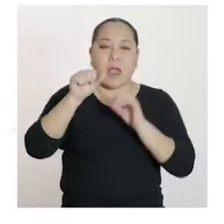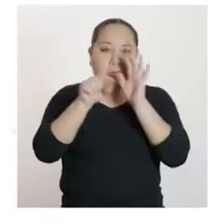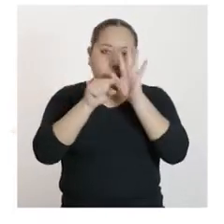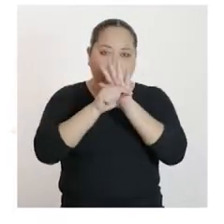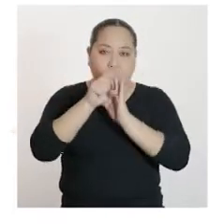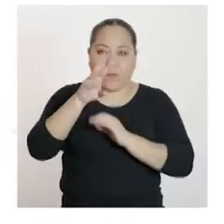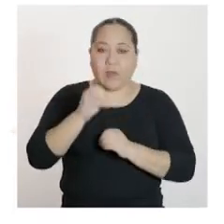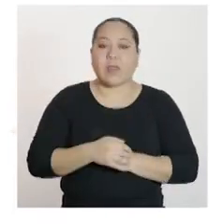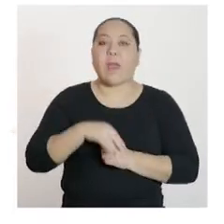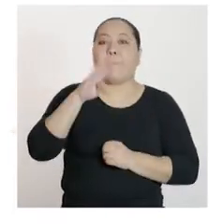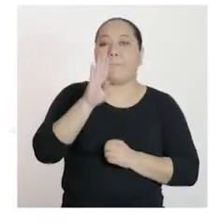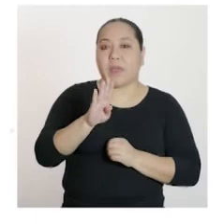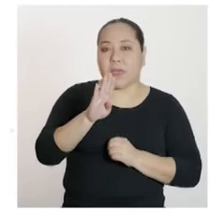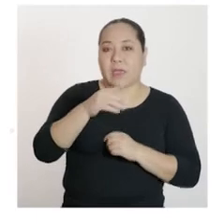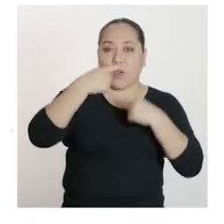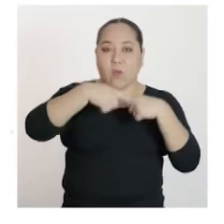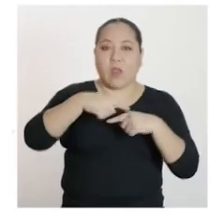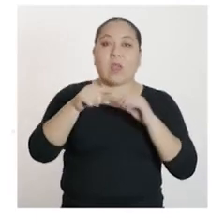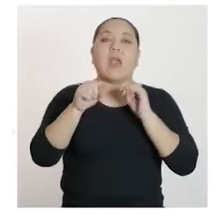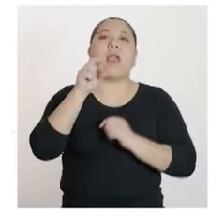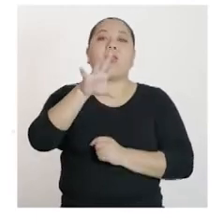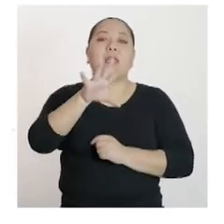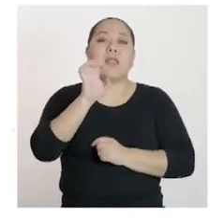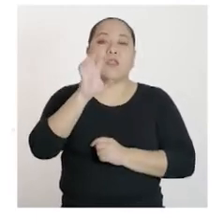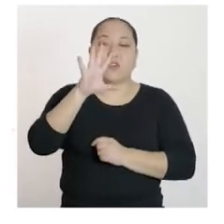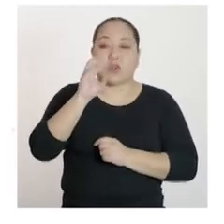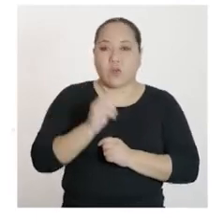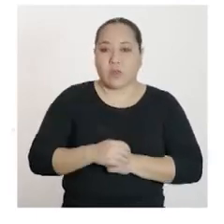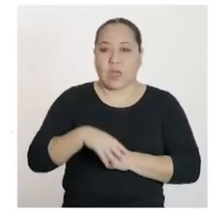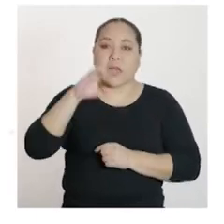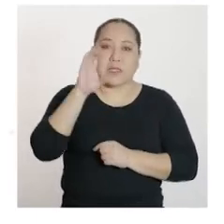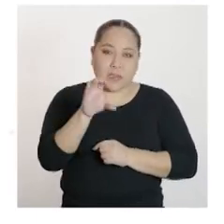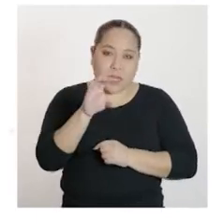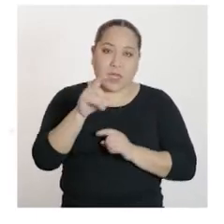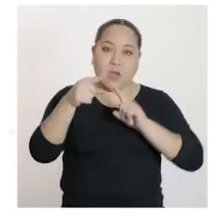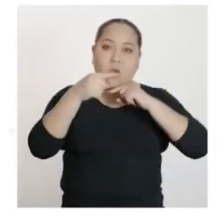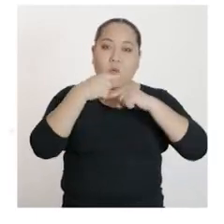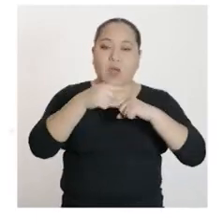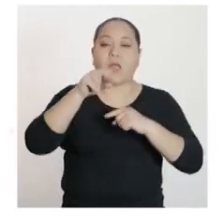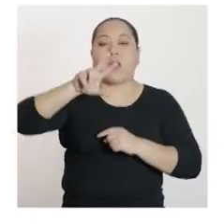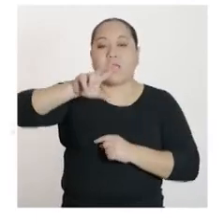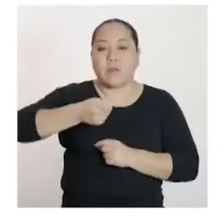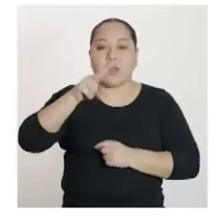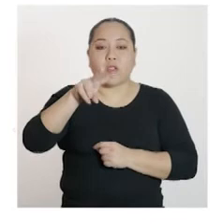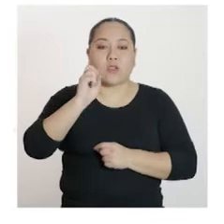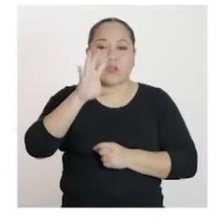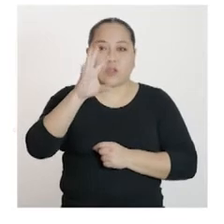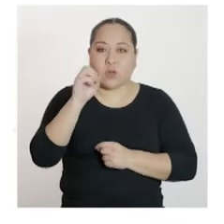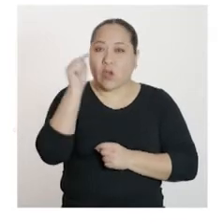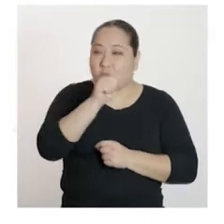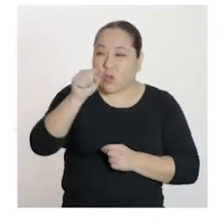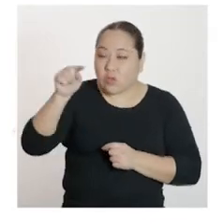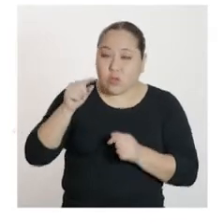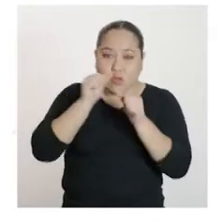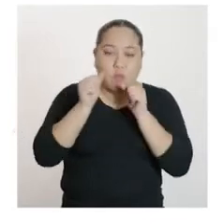b igual a 550 y c igual a 3,250. Con estos valores,